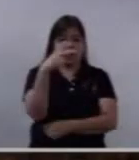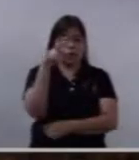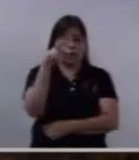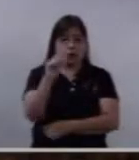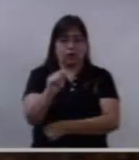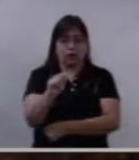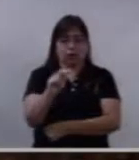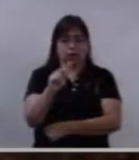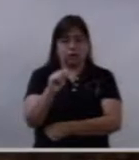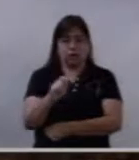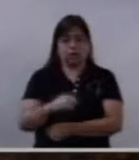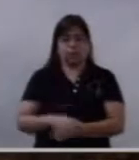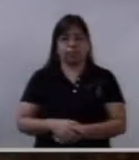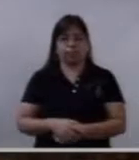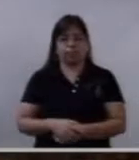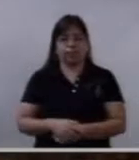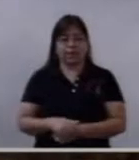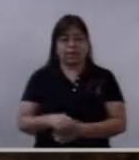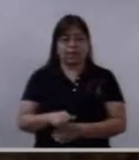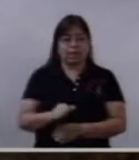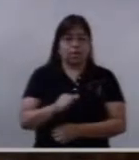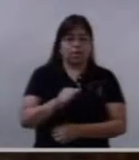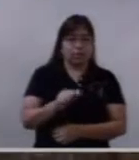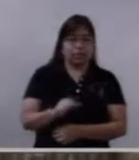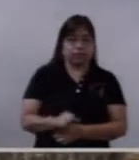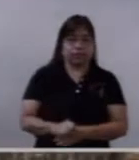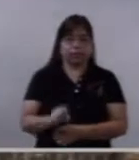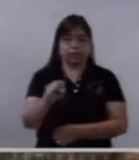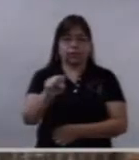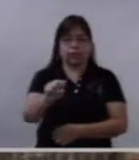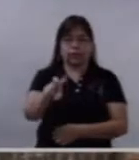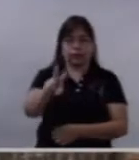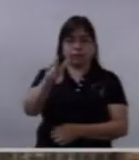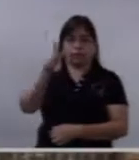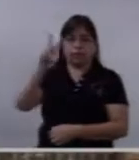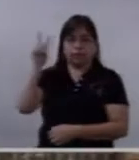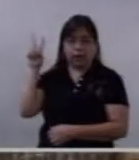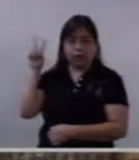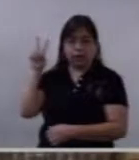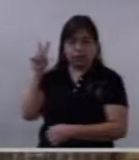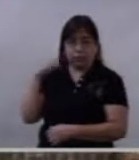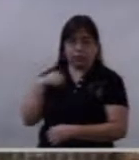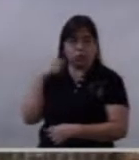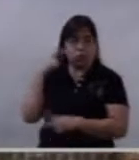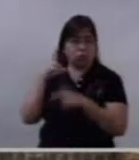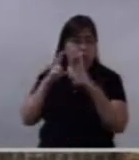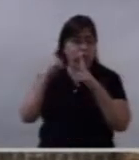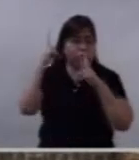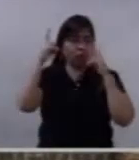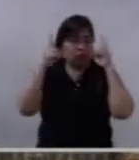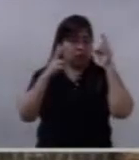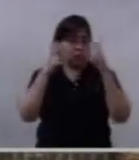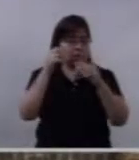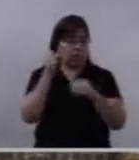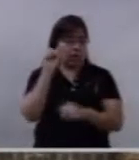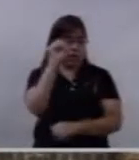Antier, visitando Saltillo con los padres que vienen de Croacia,